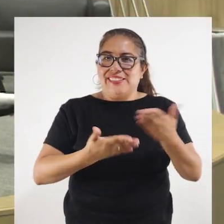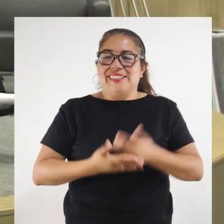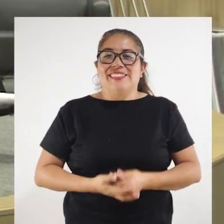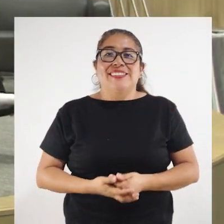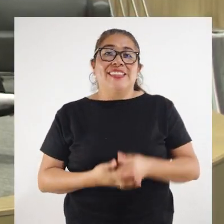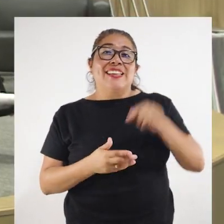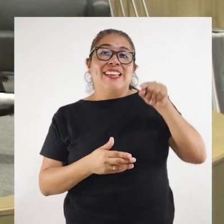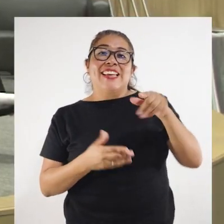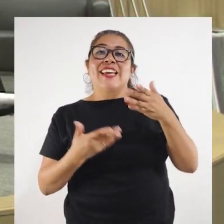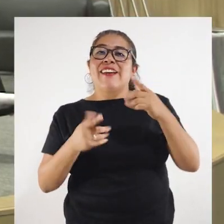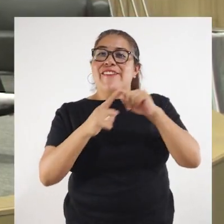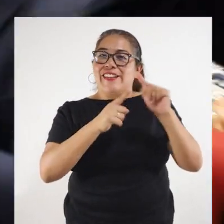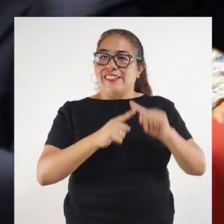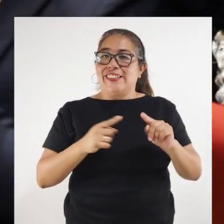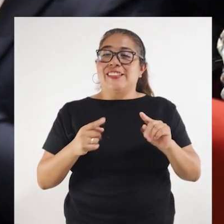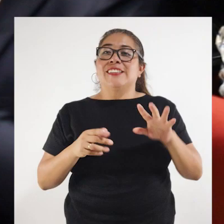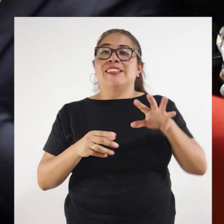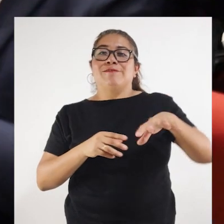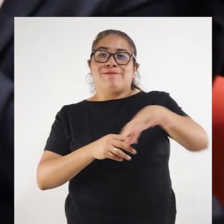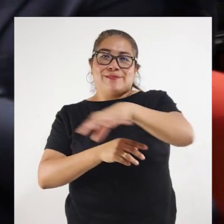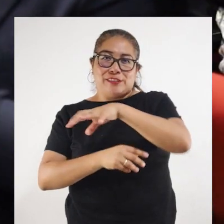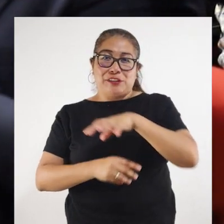discapacidad en la sociedad.